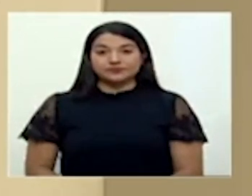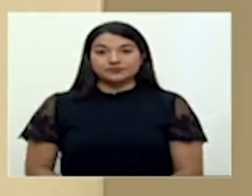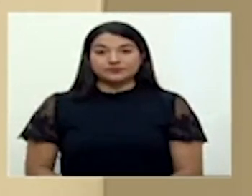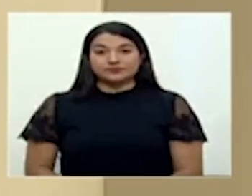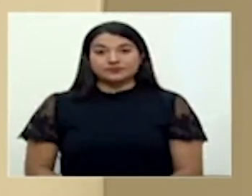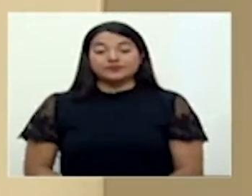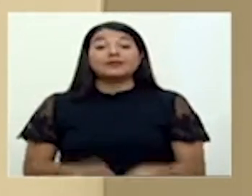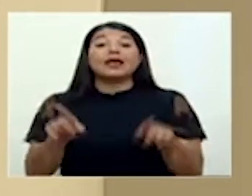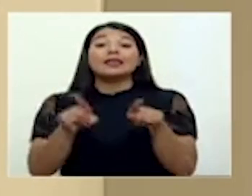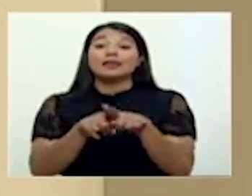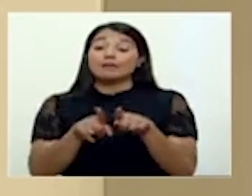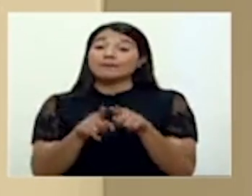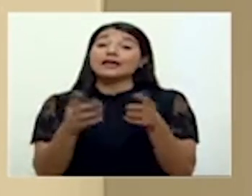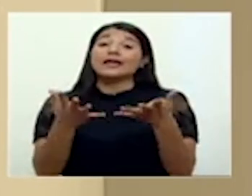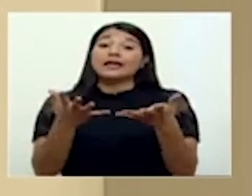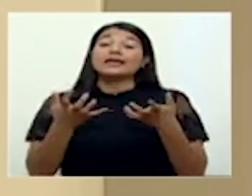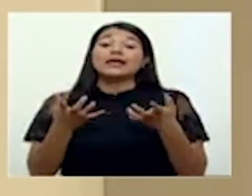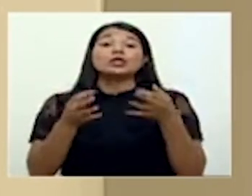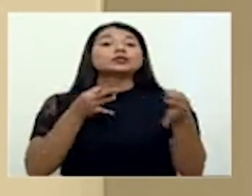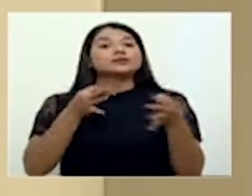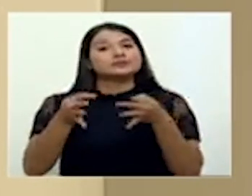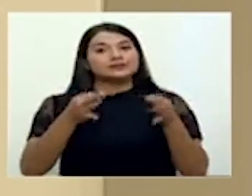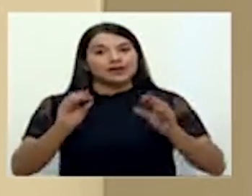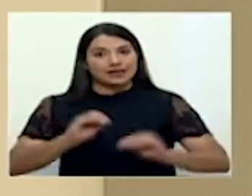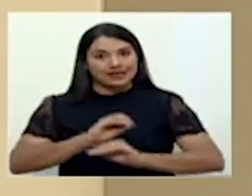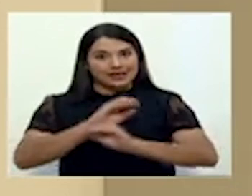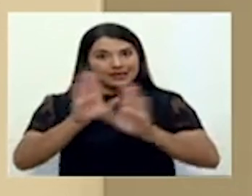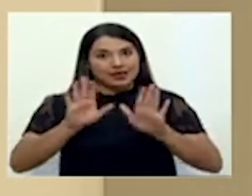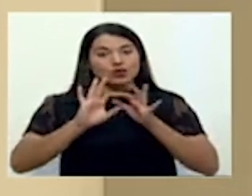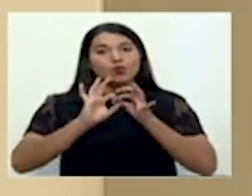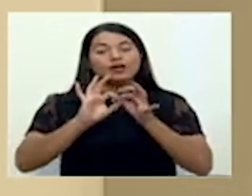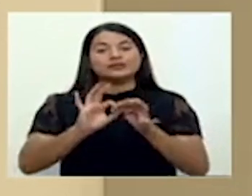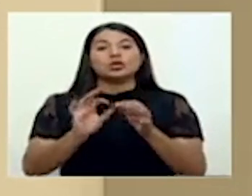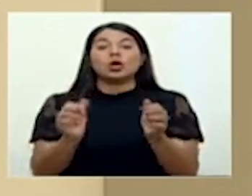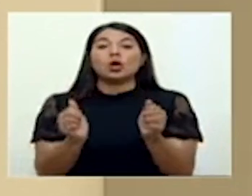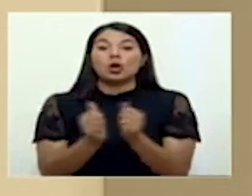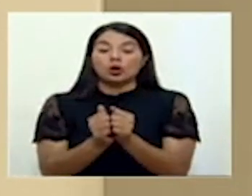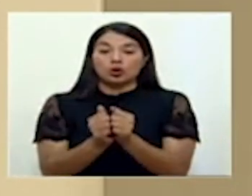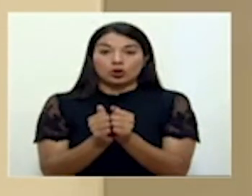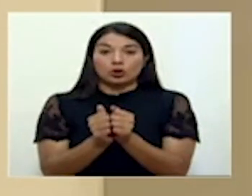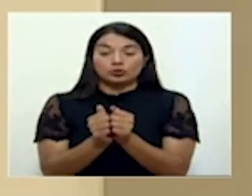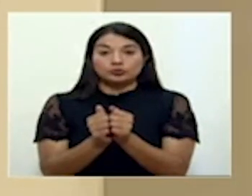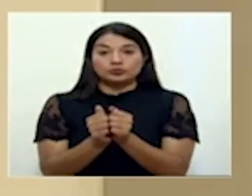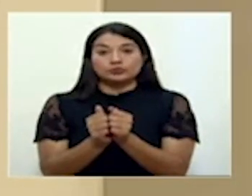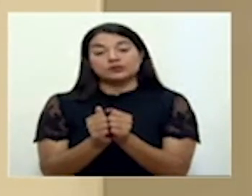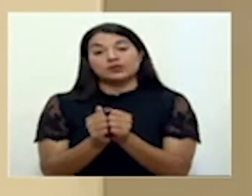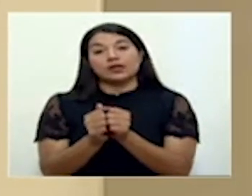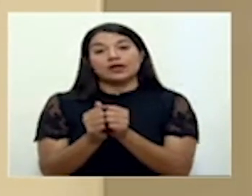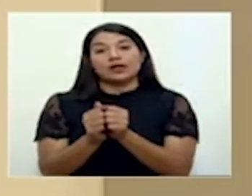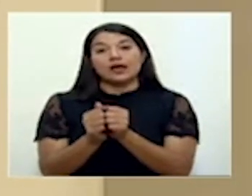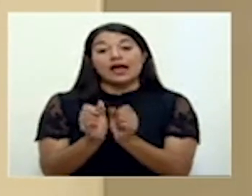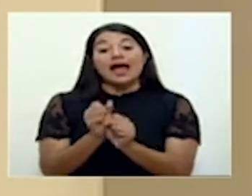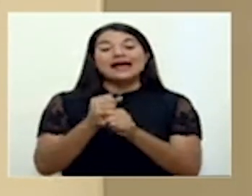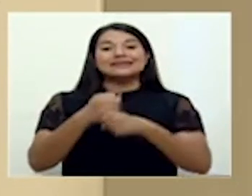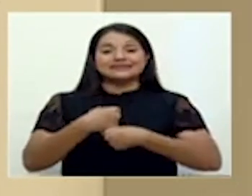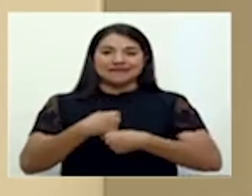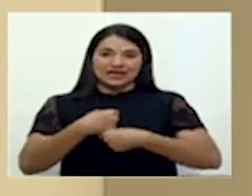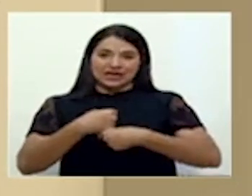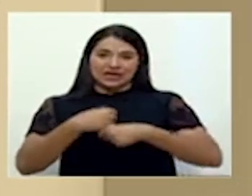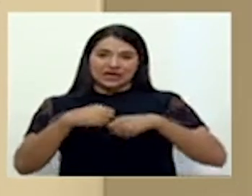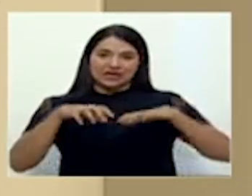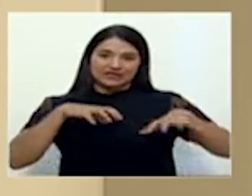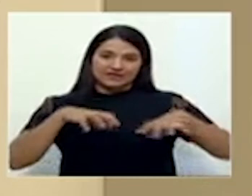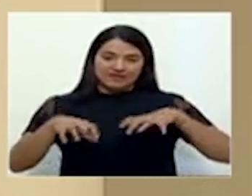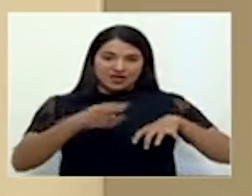También quería hacer una aclaración con respecto a la realización de cultos y de